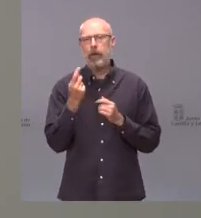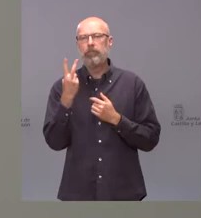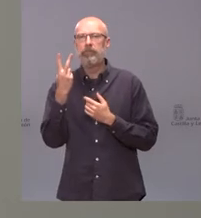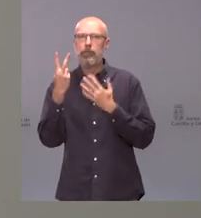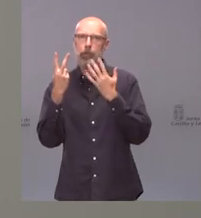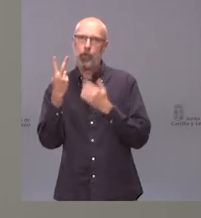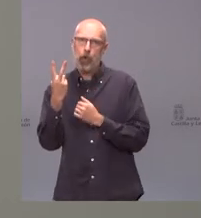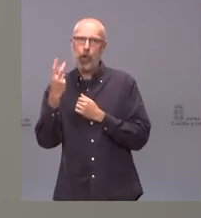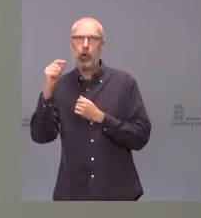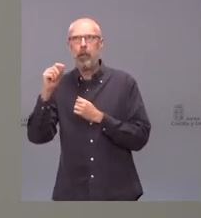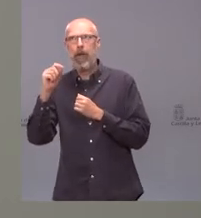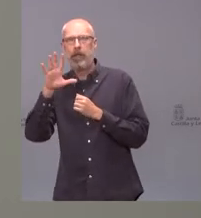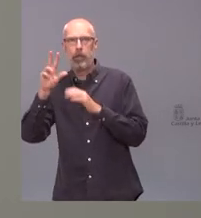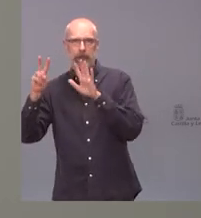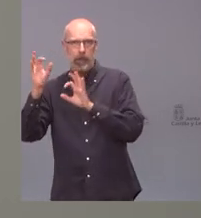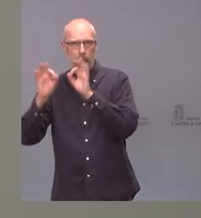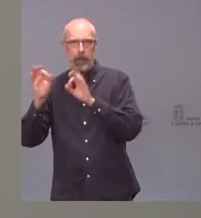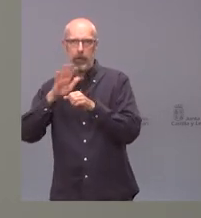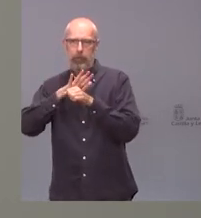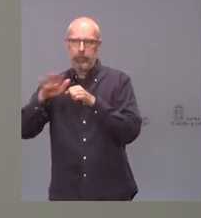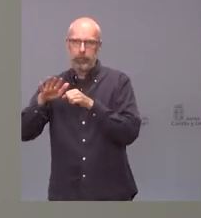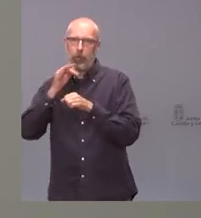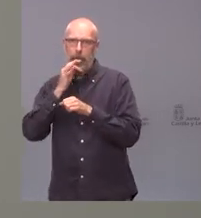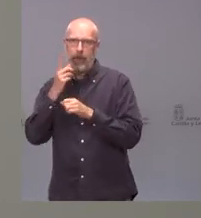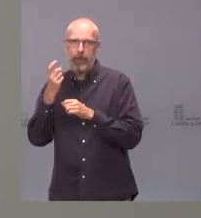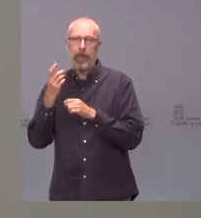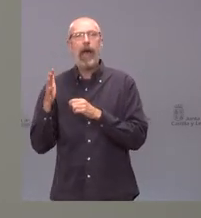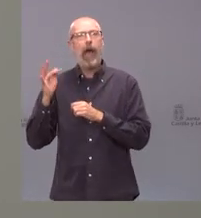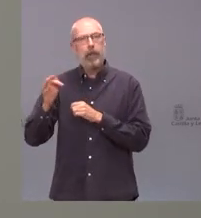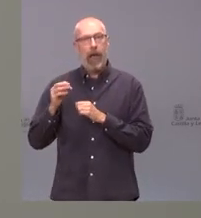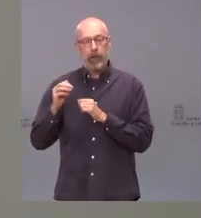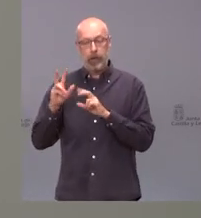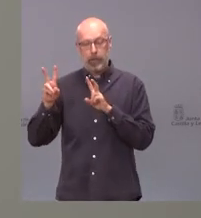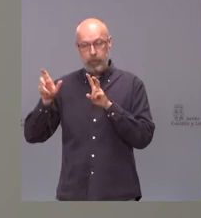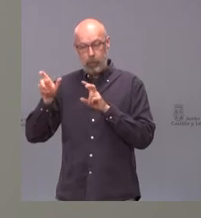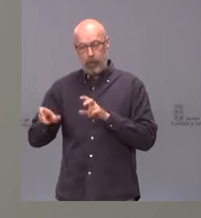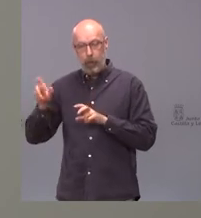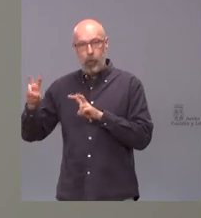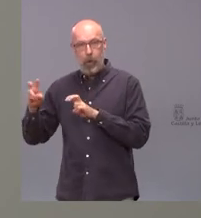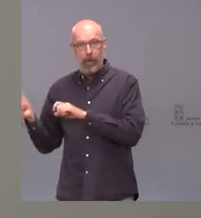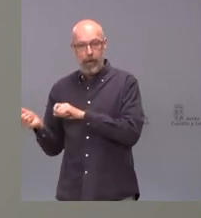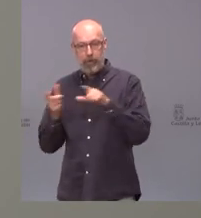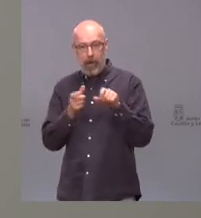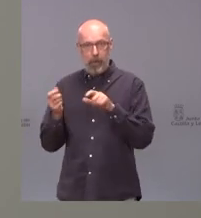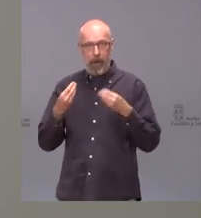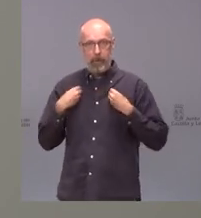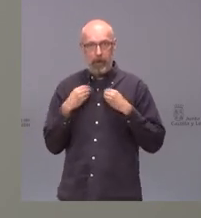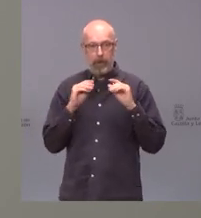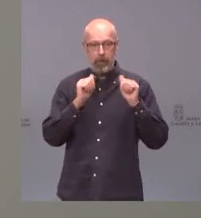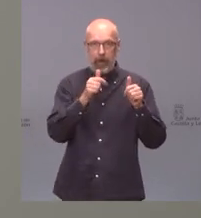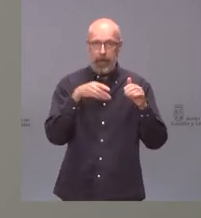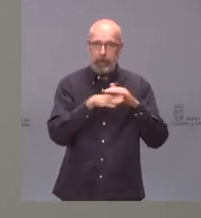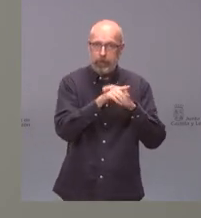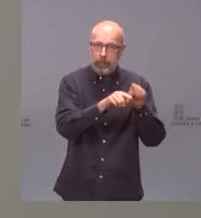y además se van produciendo nuevos ingresos con lo cual hay que saber la situación concreta o la situación